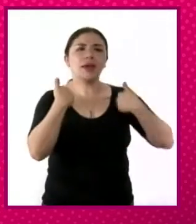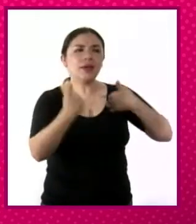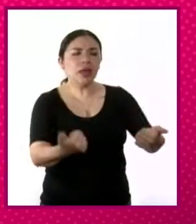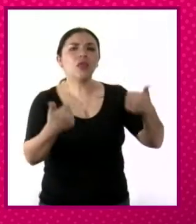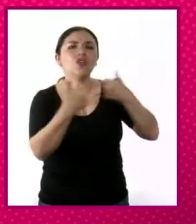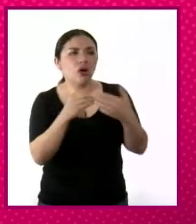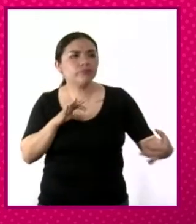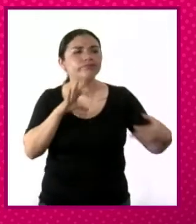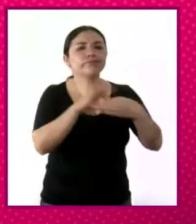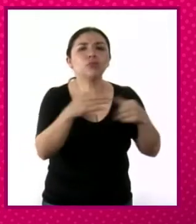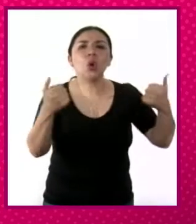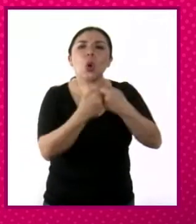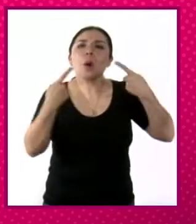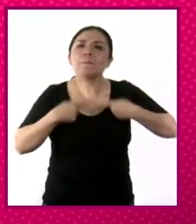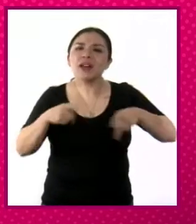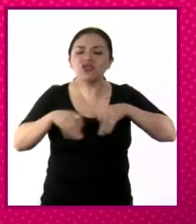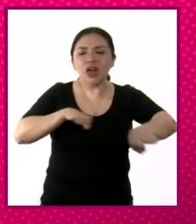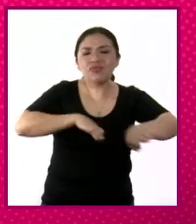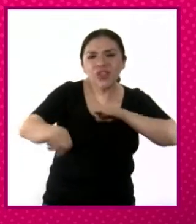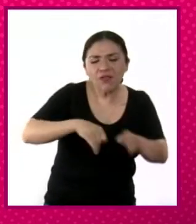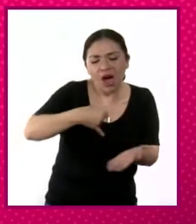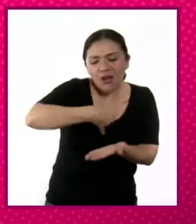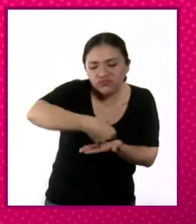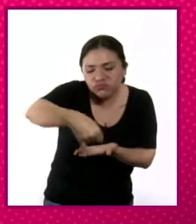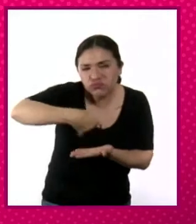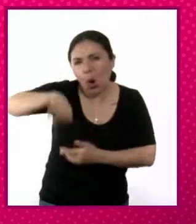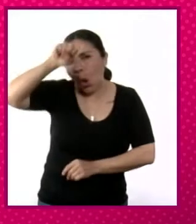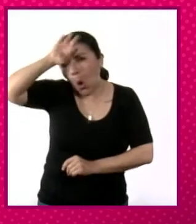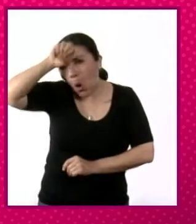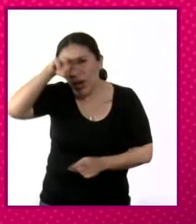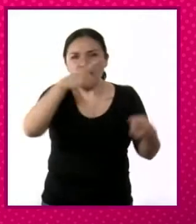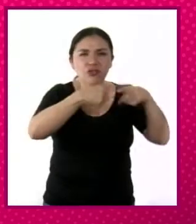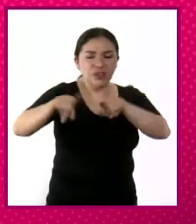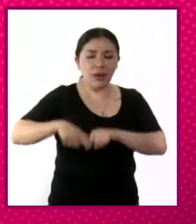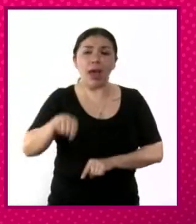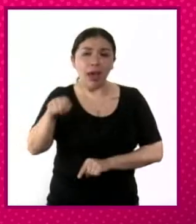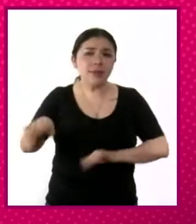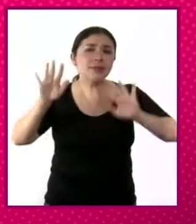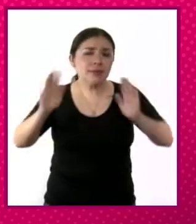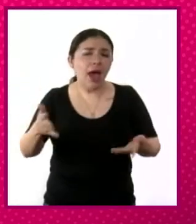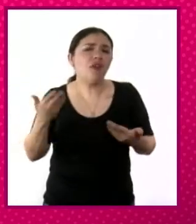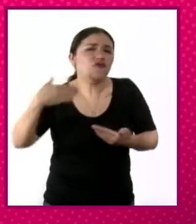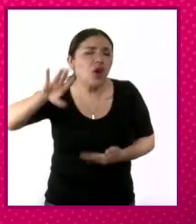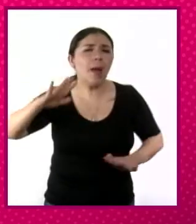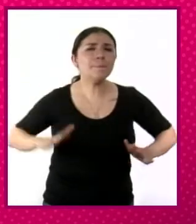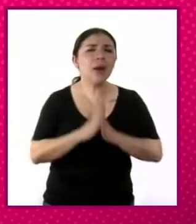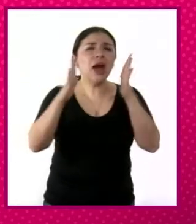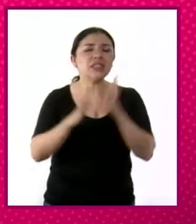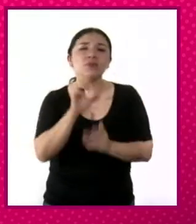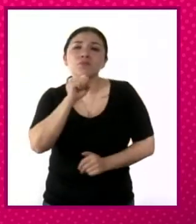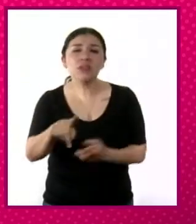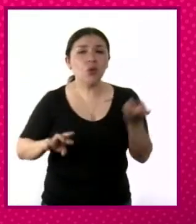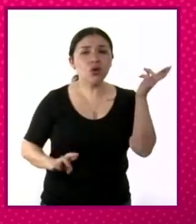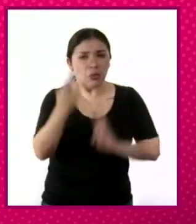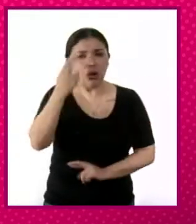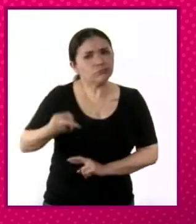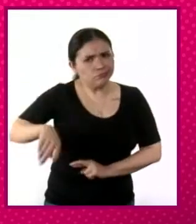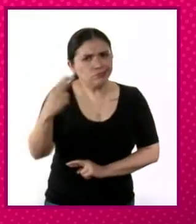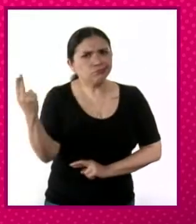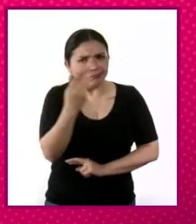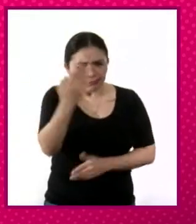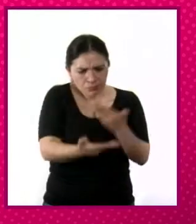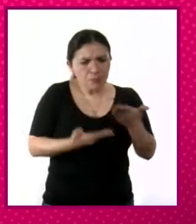sectores populares, campesinos y obreros que habían participado en la lucha revolucionaria y que reclamaban el